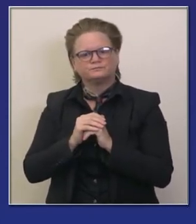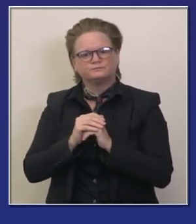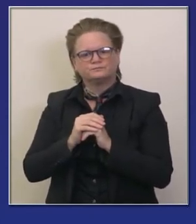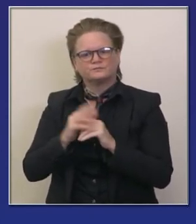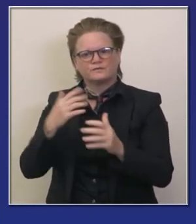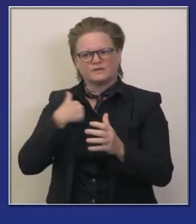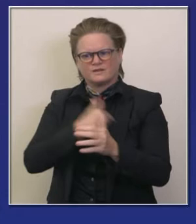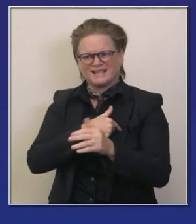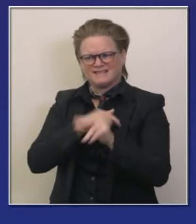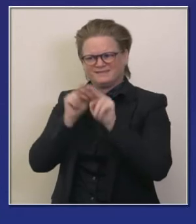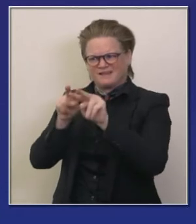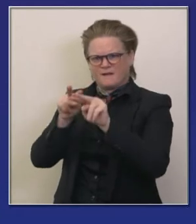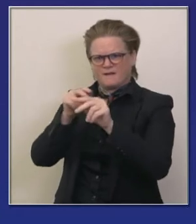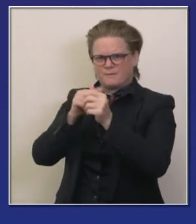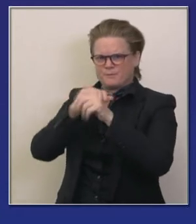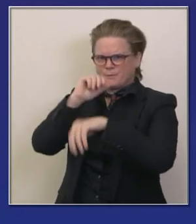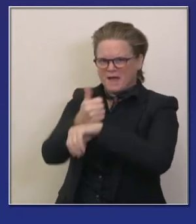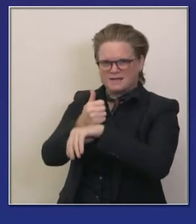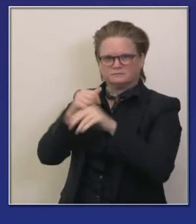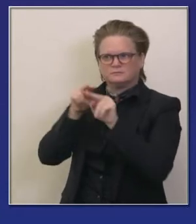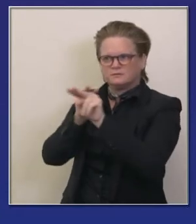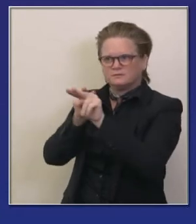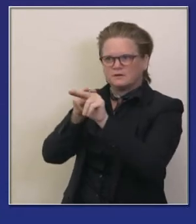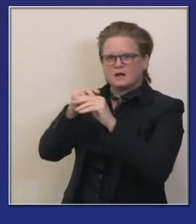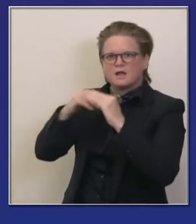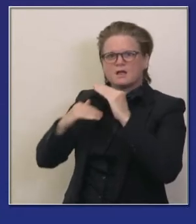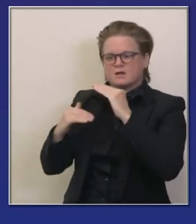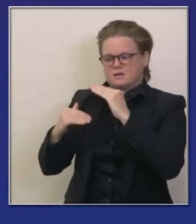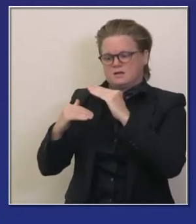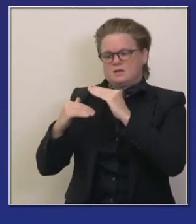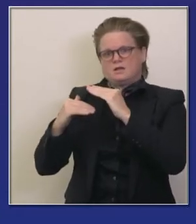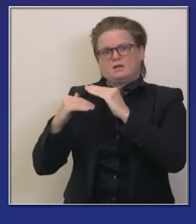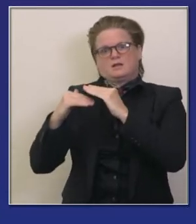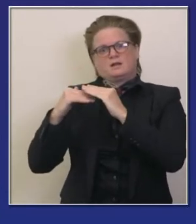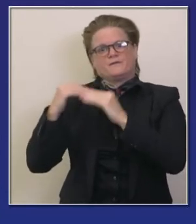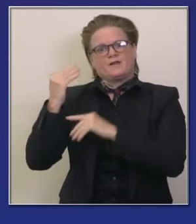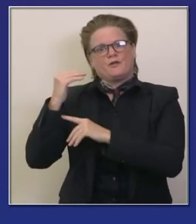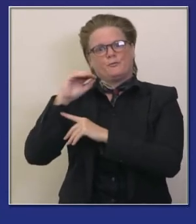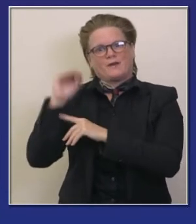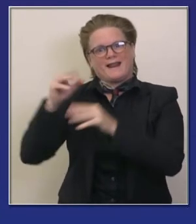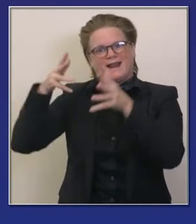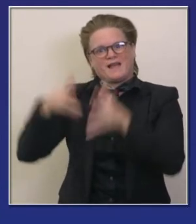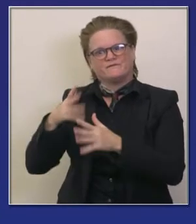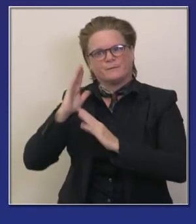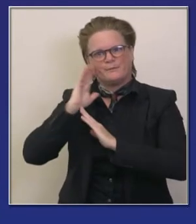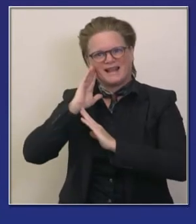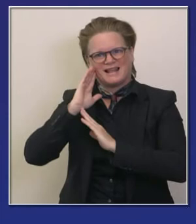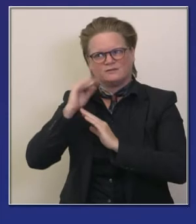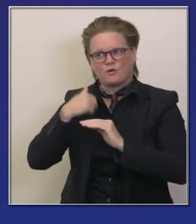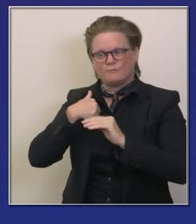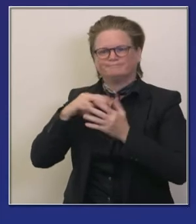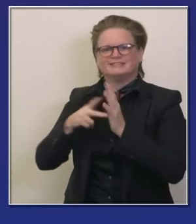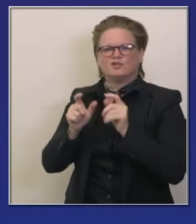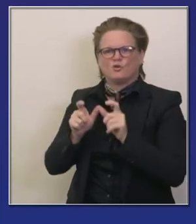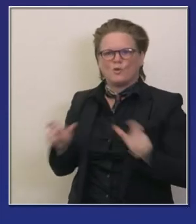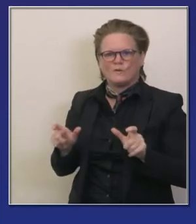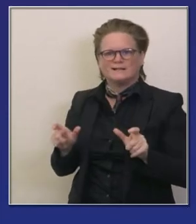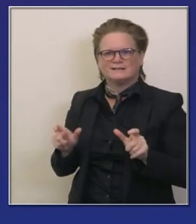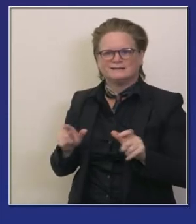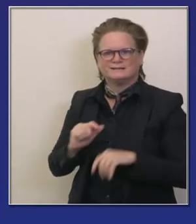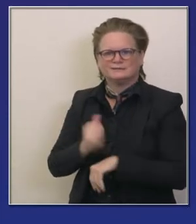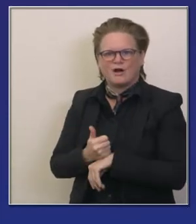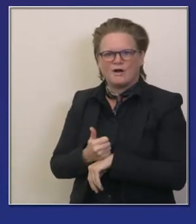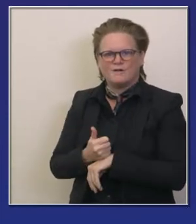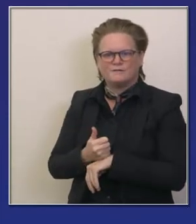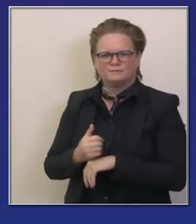y una infraestructura para que vean que estamos siendo proactivos preparándonos en un momento hablaremos más